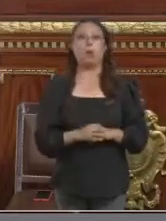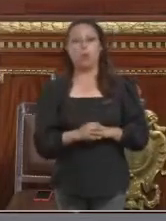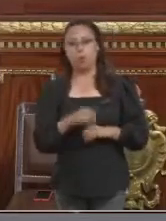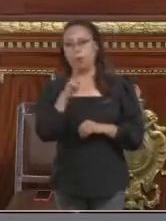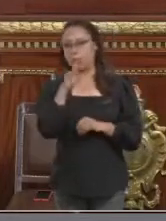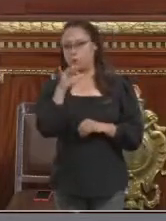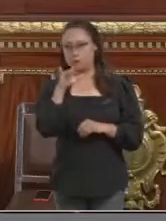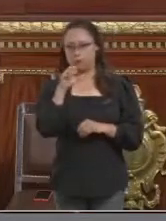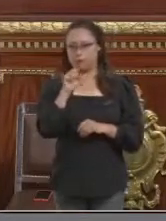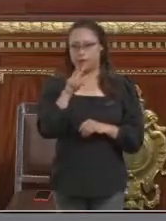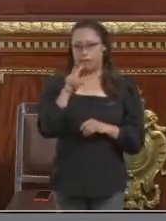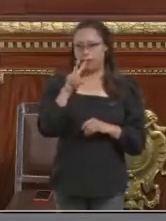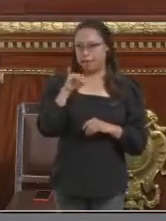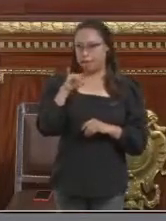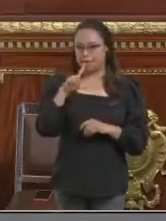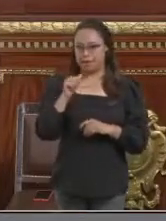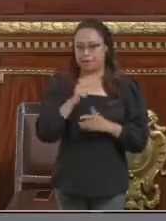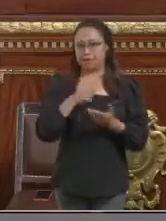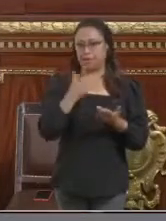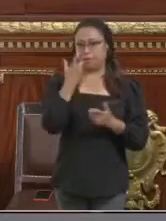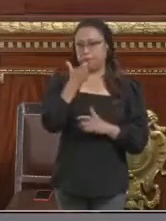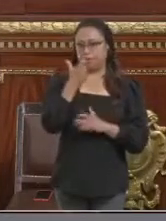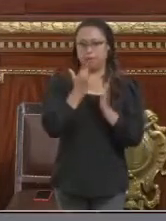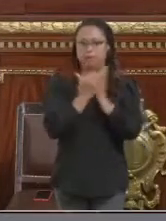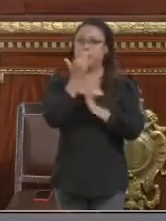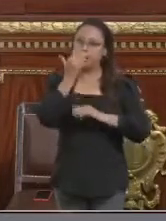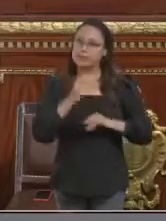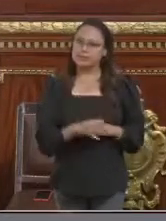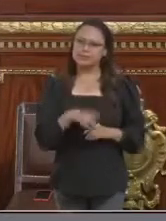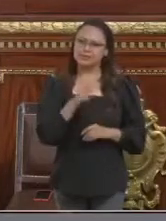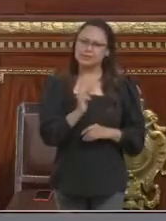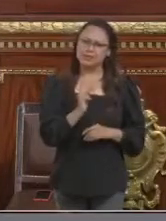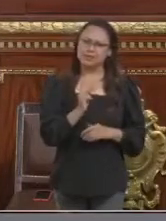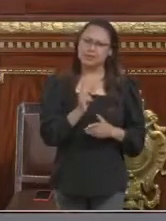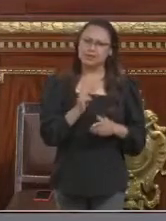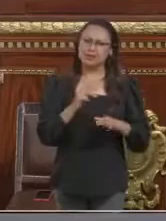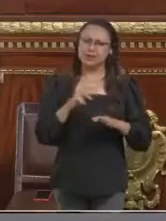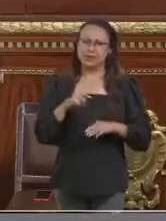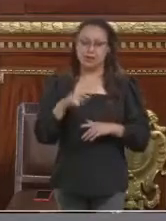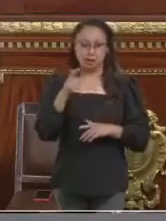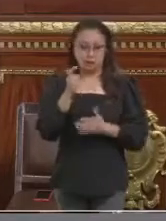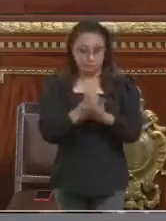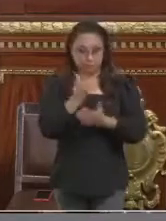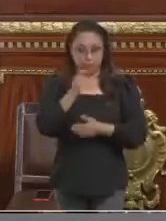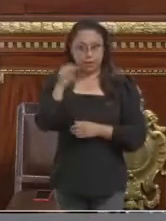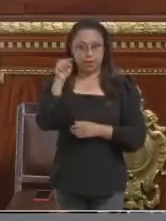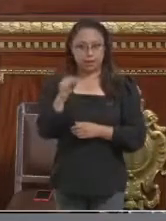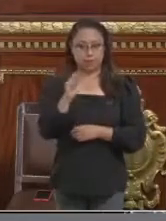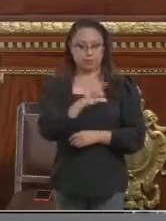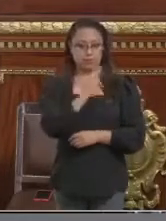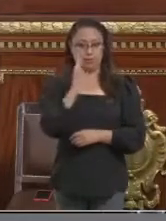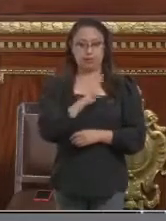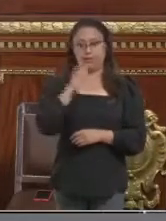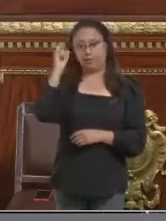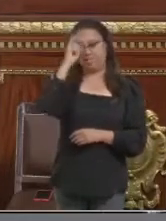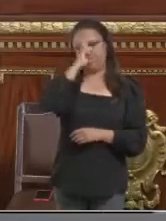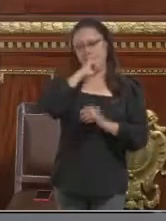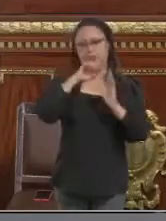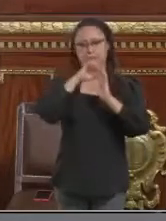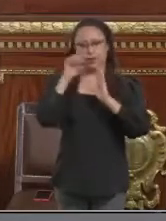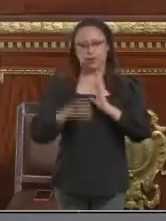etcétera, ¿no? Pero cada vez se hace más imposible pagar una renta ahí, la cantidad de departamentos